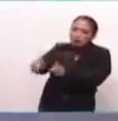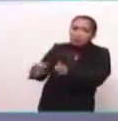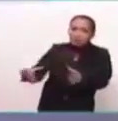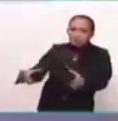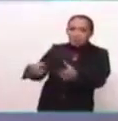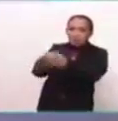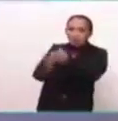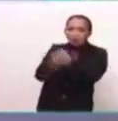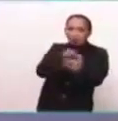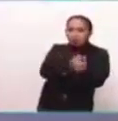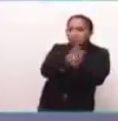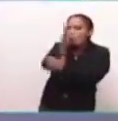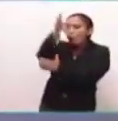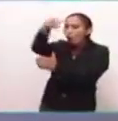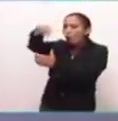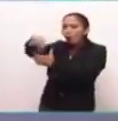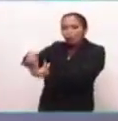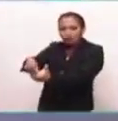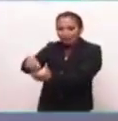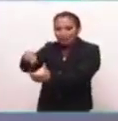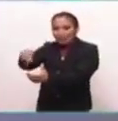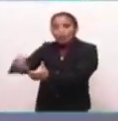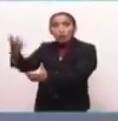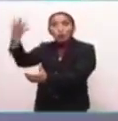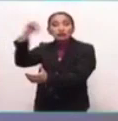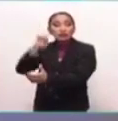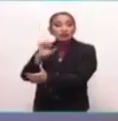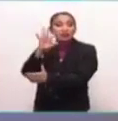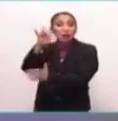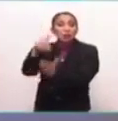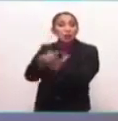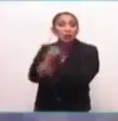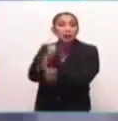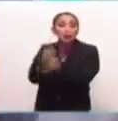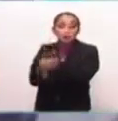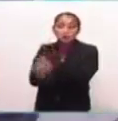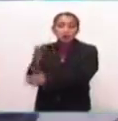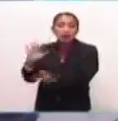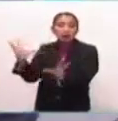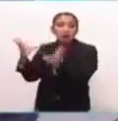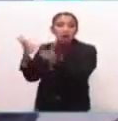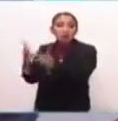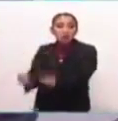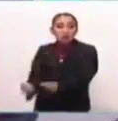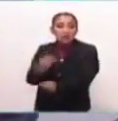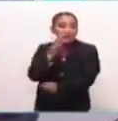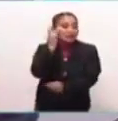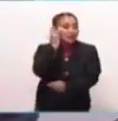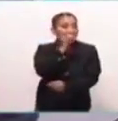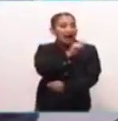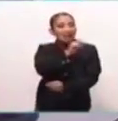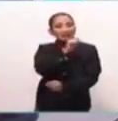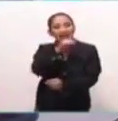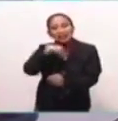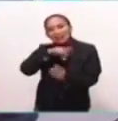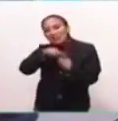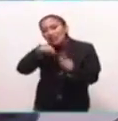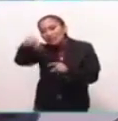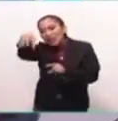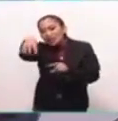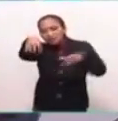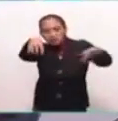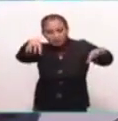volcánico. Su última etapa eructiva fue hace 65.000 años. Y junto con Santa Catalina y varios cerros que vemos